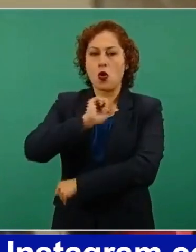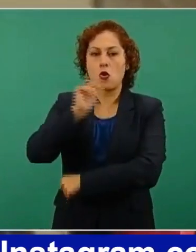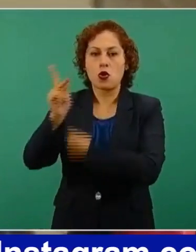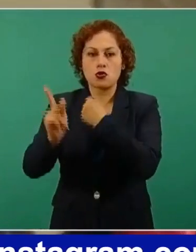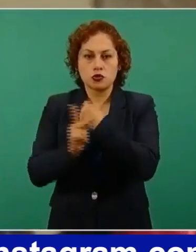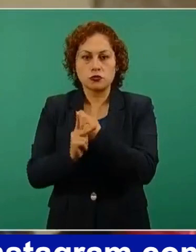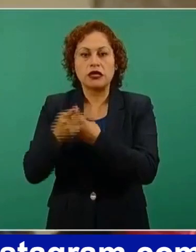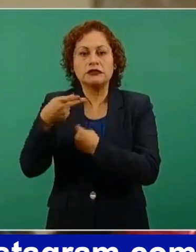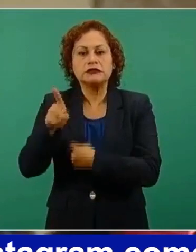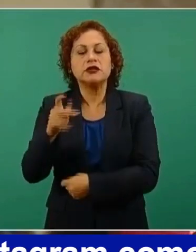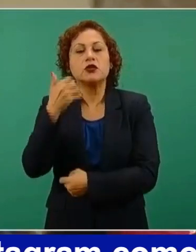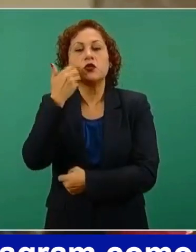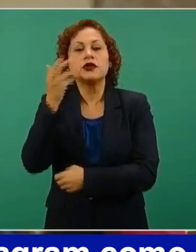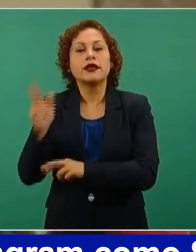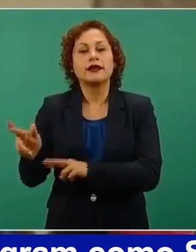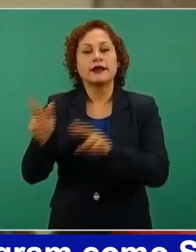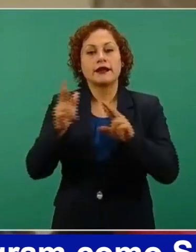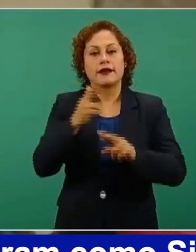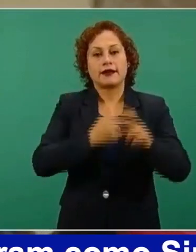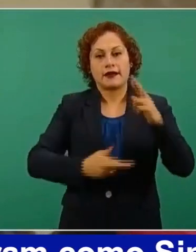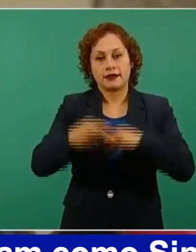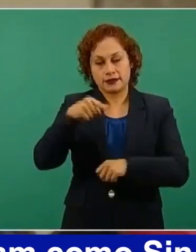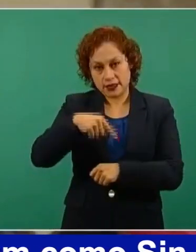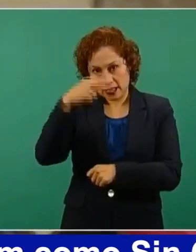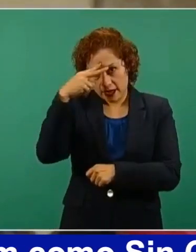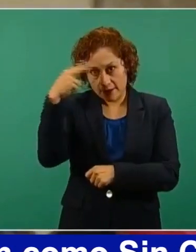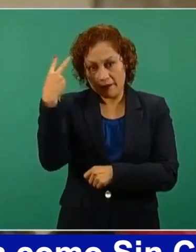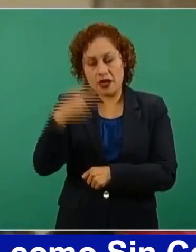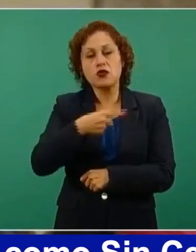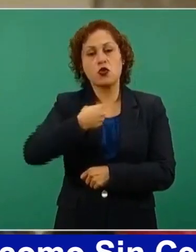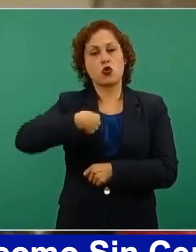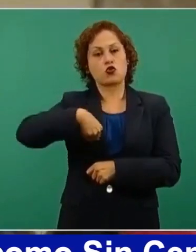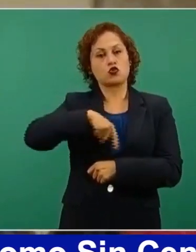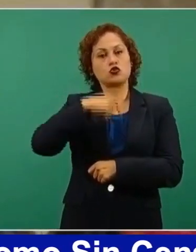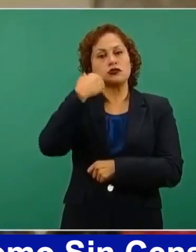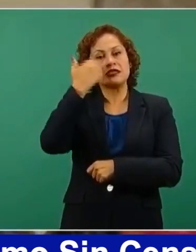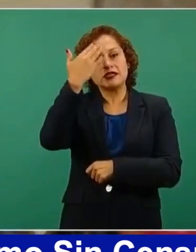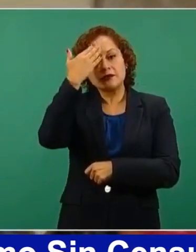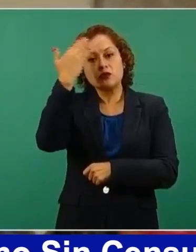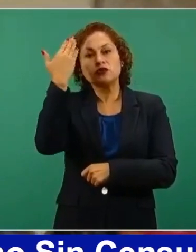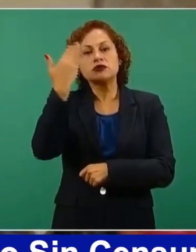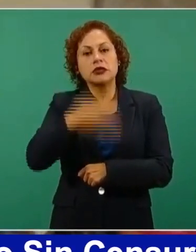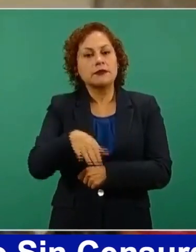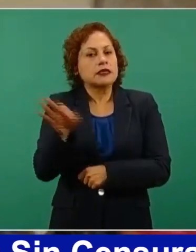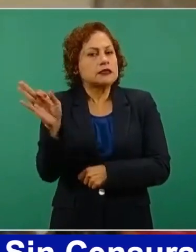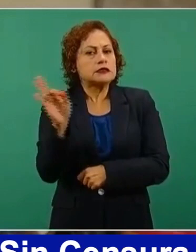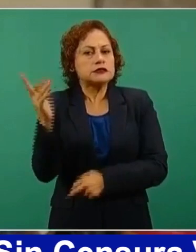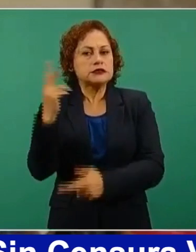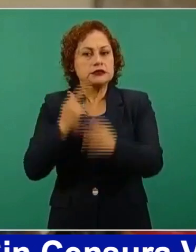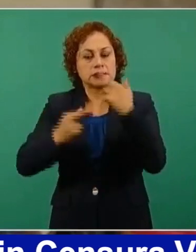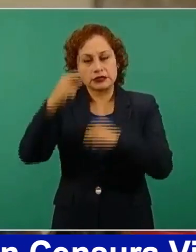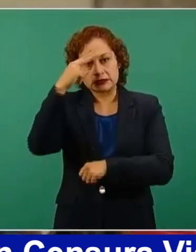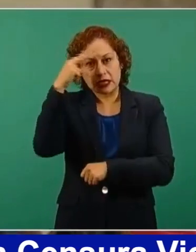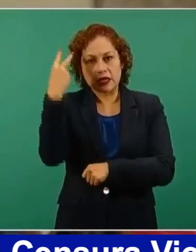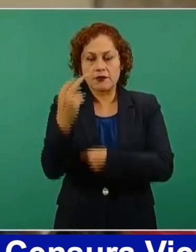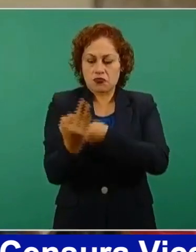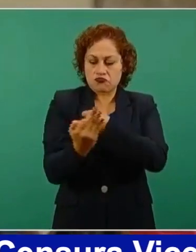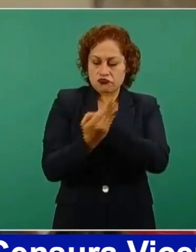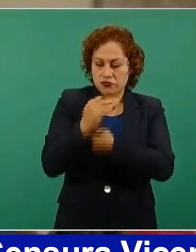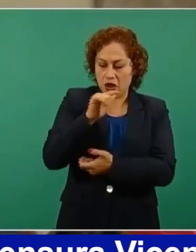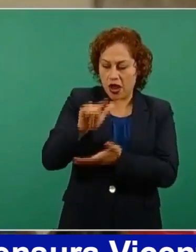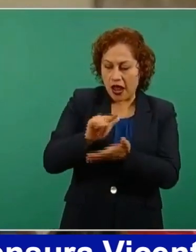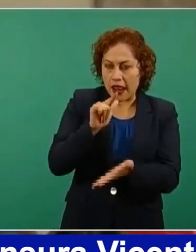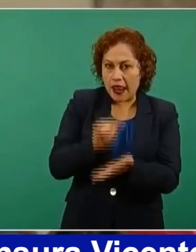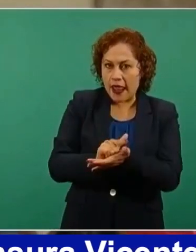deseen regresar a México, nos es de gran importancia saber cuáles son las garantías políticas, sociales y económicas